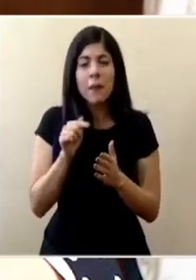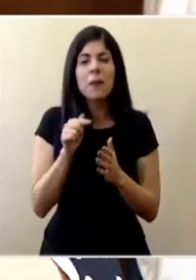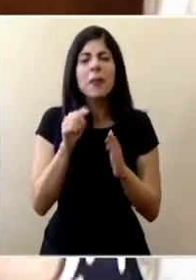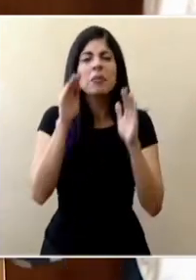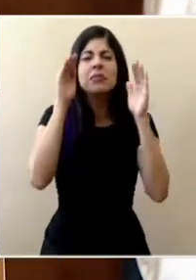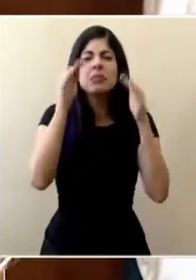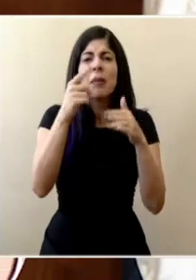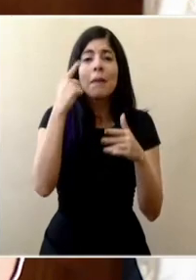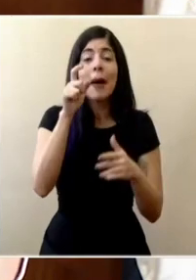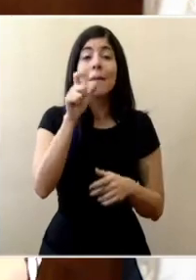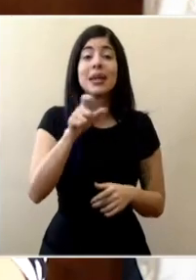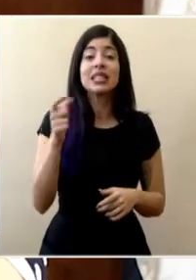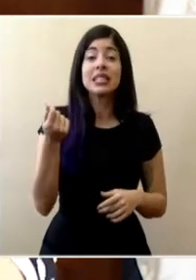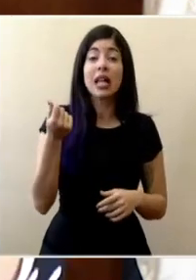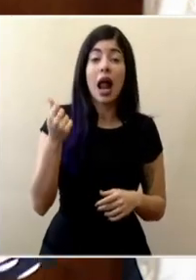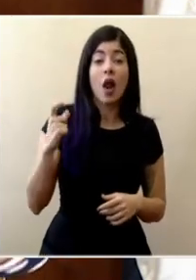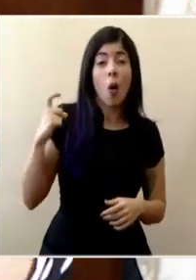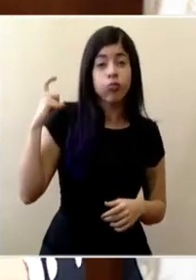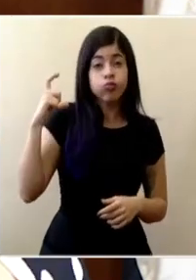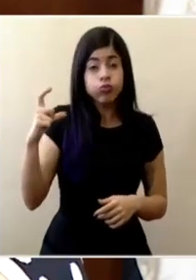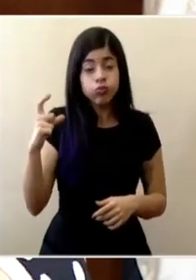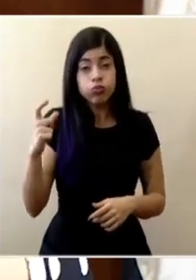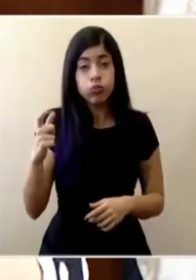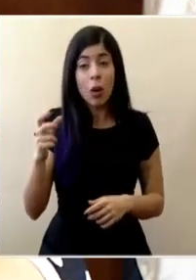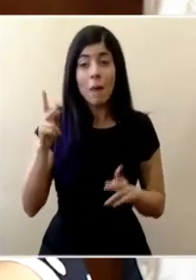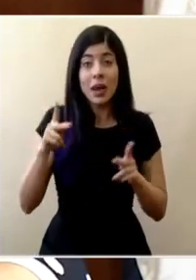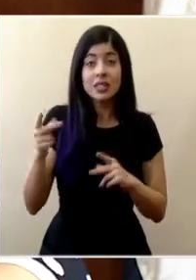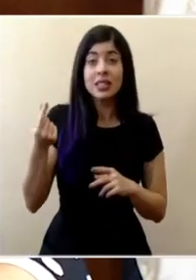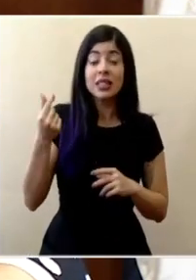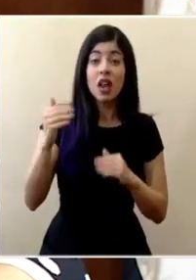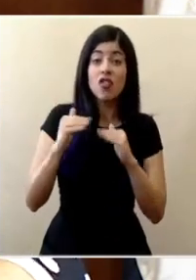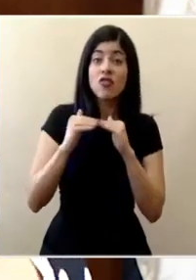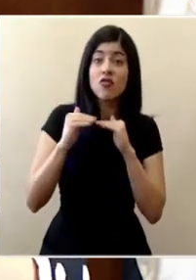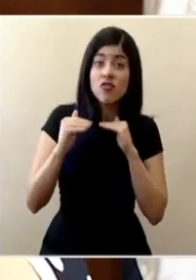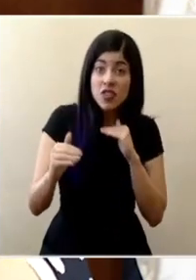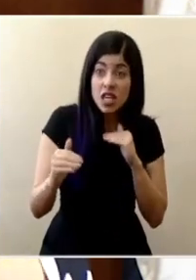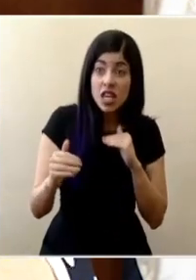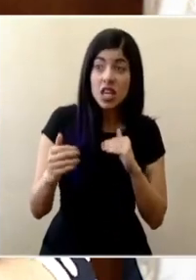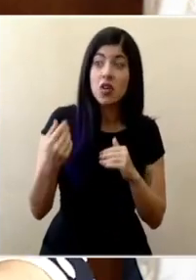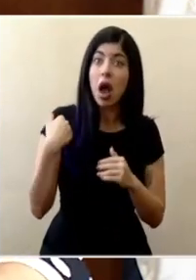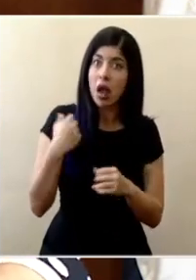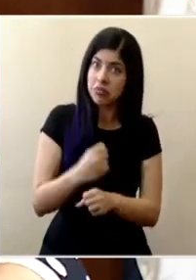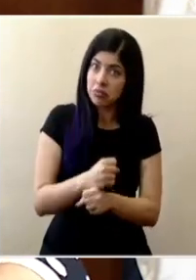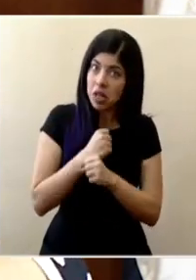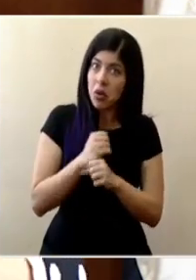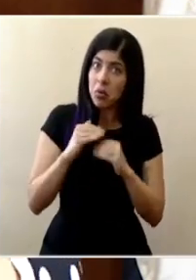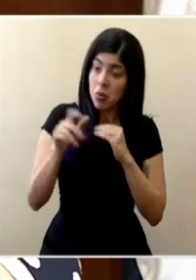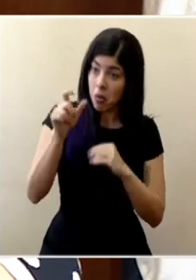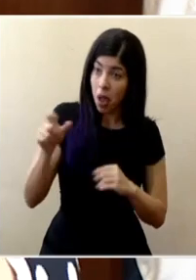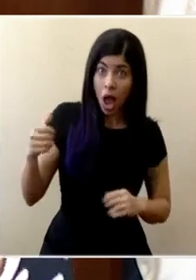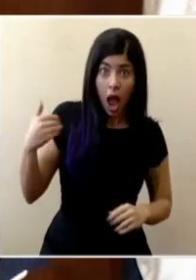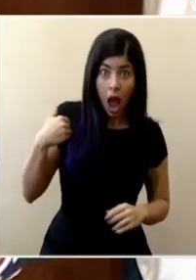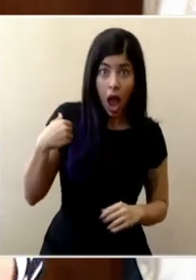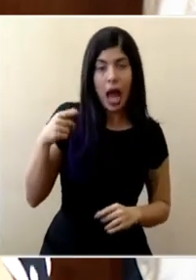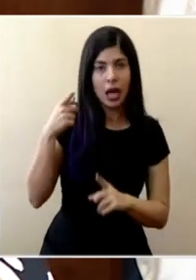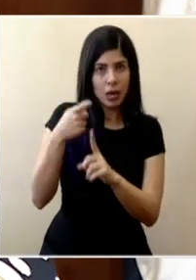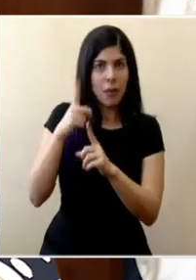diseñar pero que está orientada a quienes ganan salarios muy altos quienes tienen salarios fijos quienes tienen seguridad y estabilidad en estos momentos y